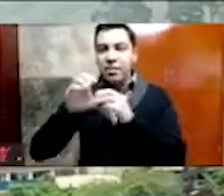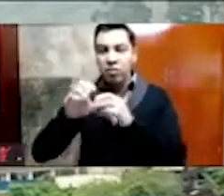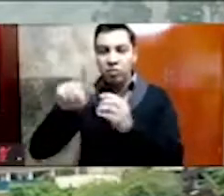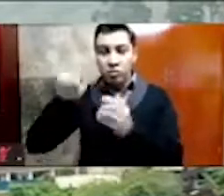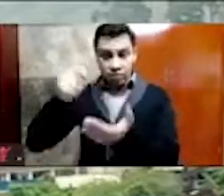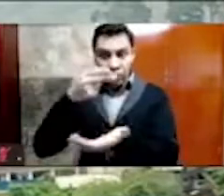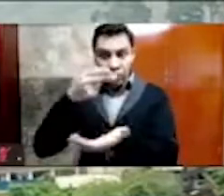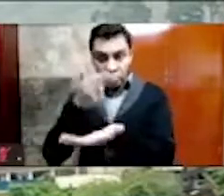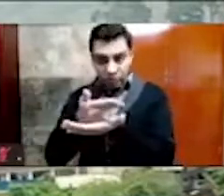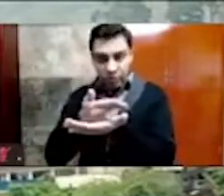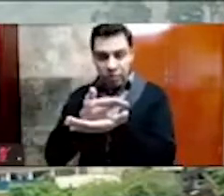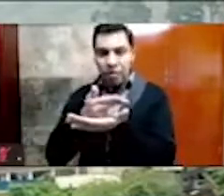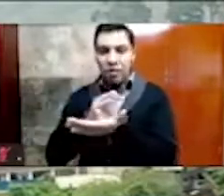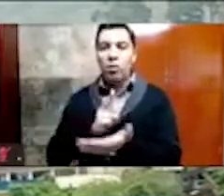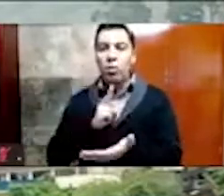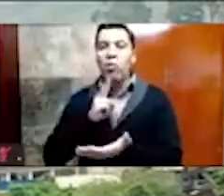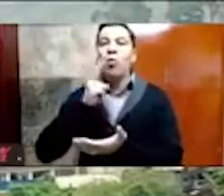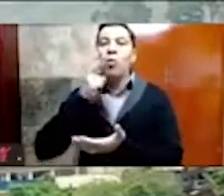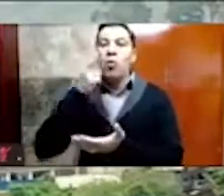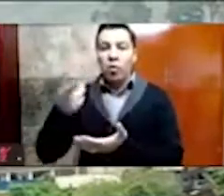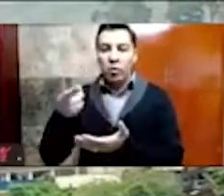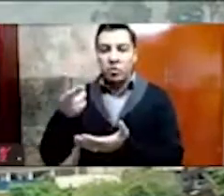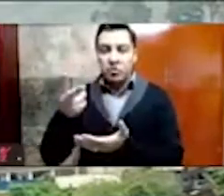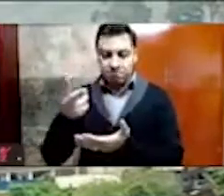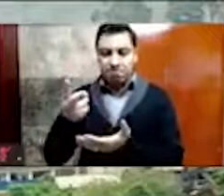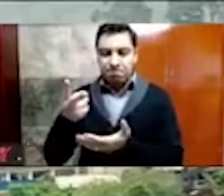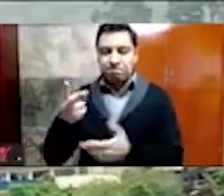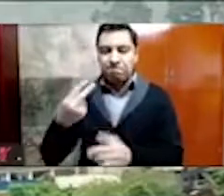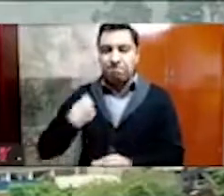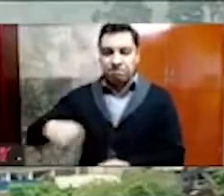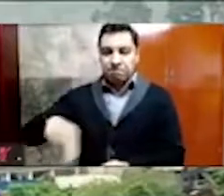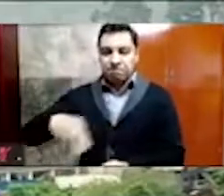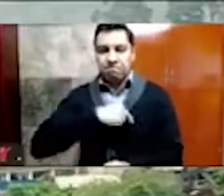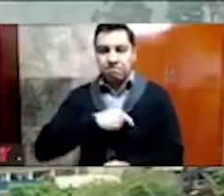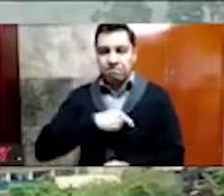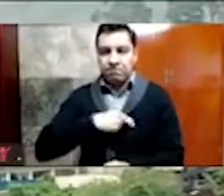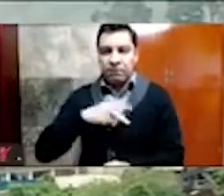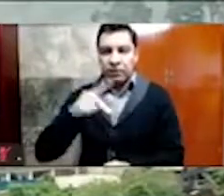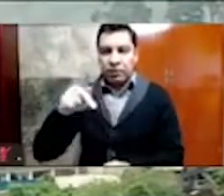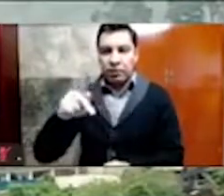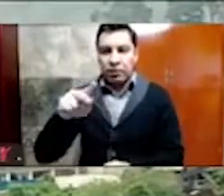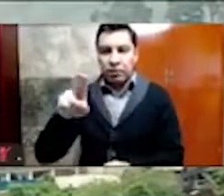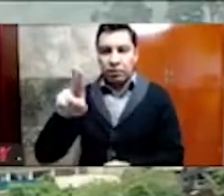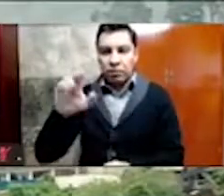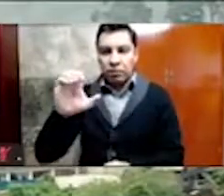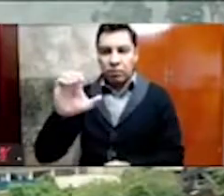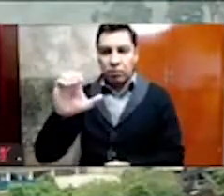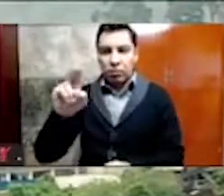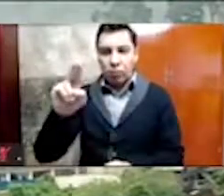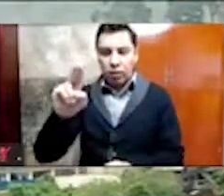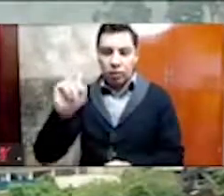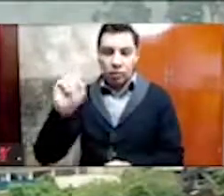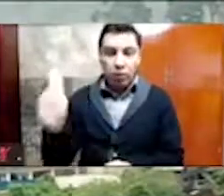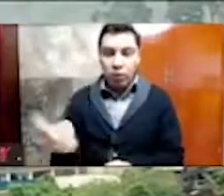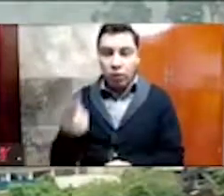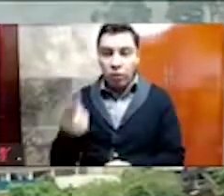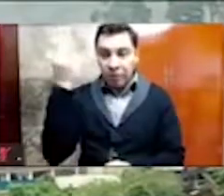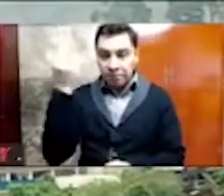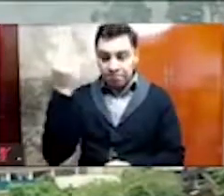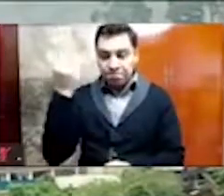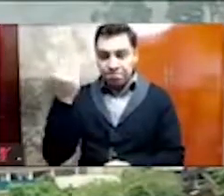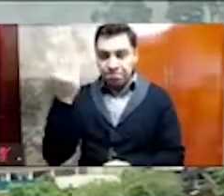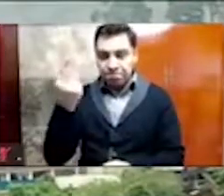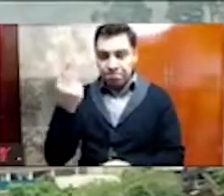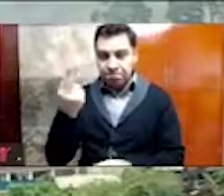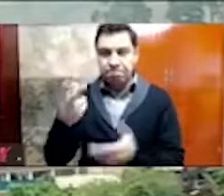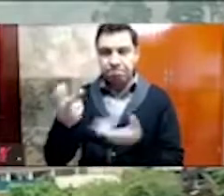organizado por el PUEC dentro de las actividades de la coordinación de humanidades de nuestra UNAM. Este espléndido programa